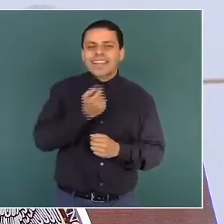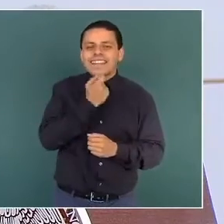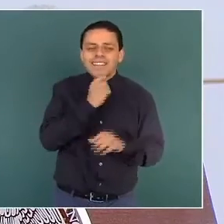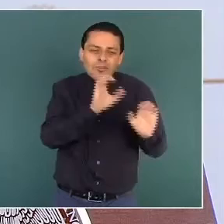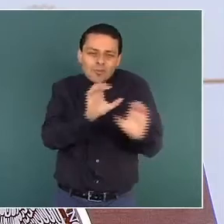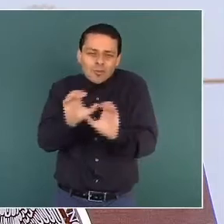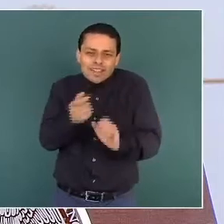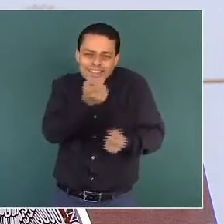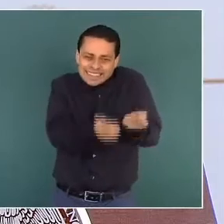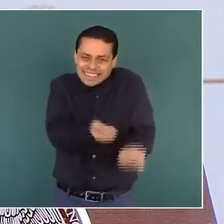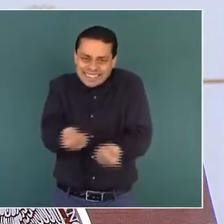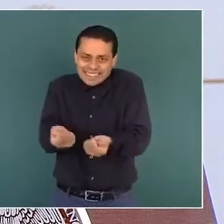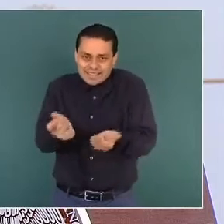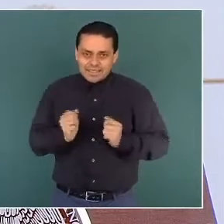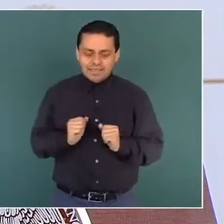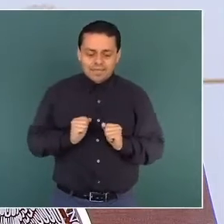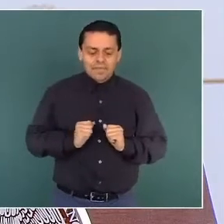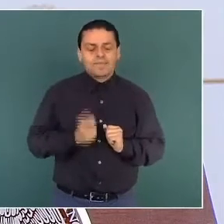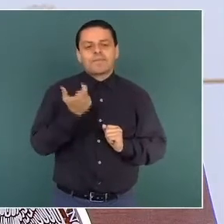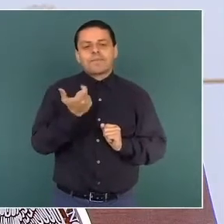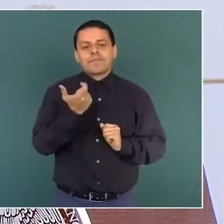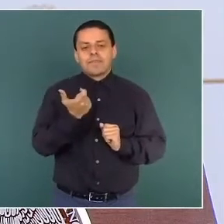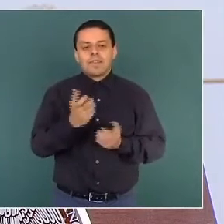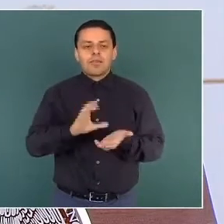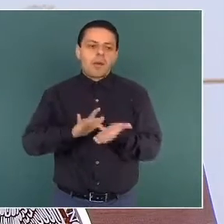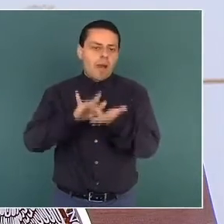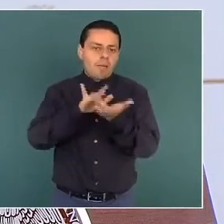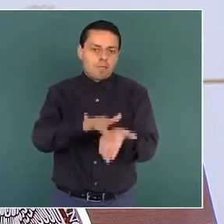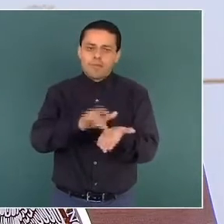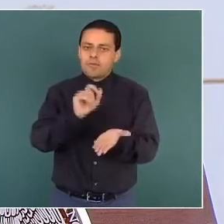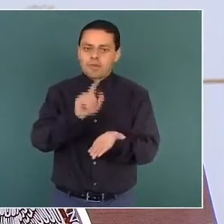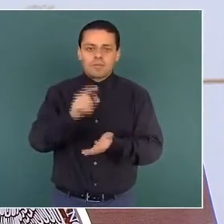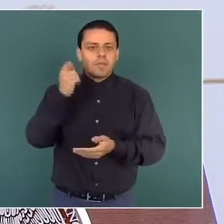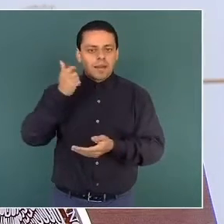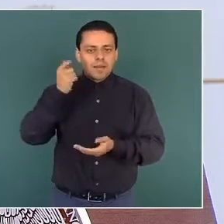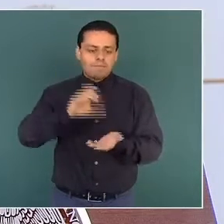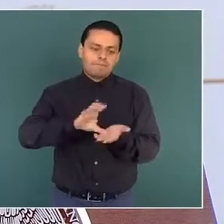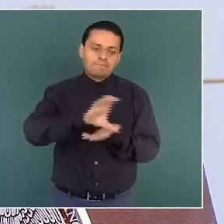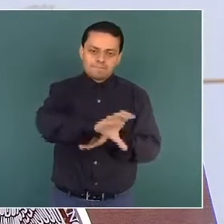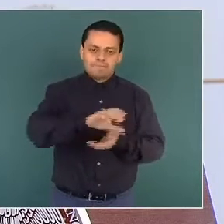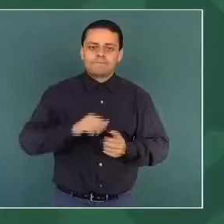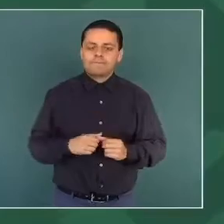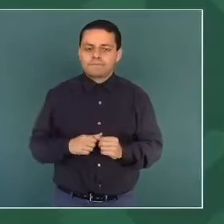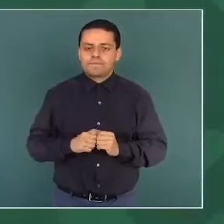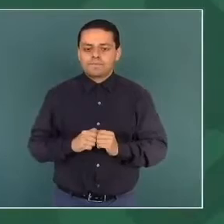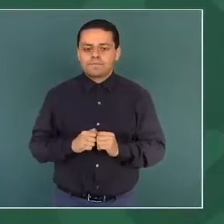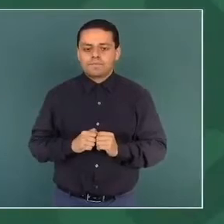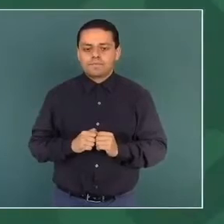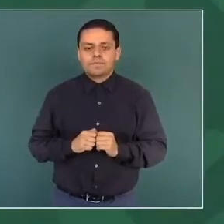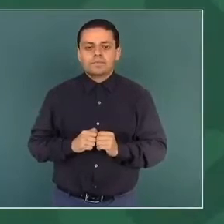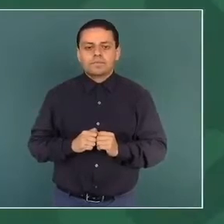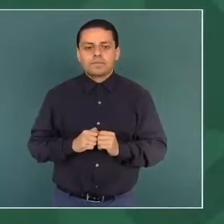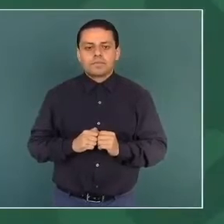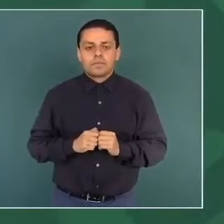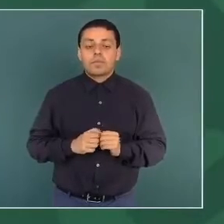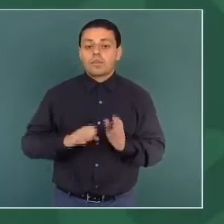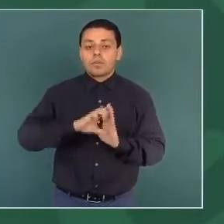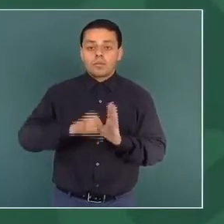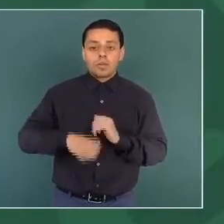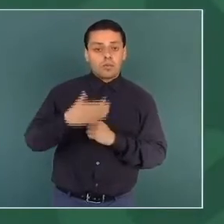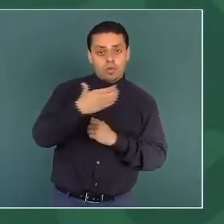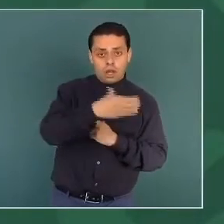un apoyo, una beca. En el caso del campo,